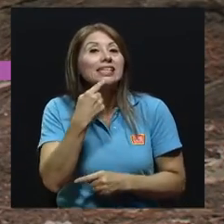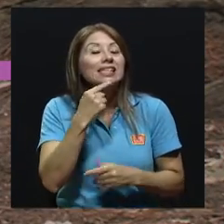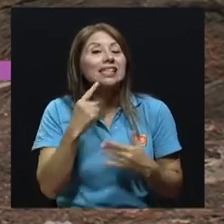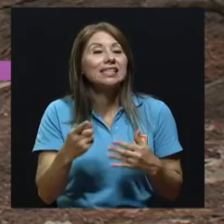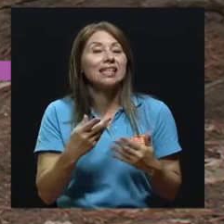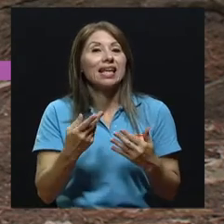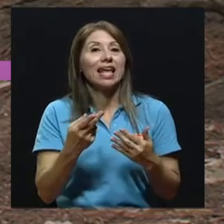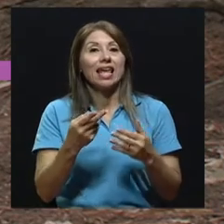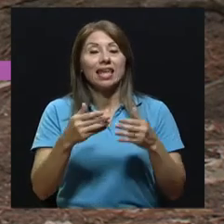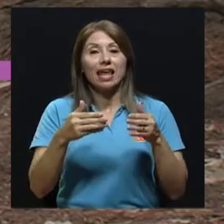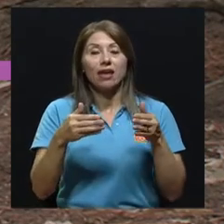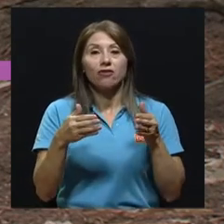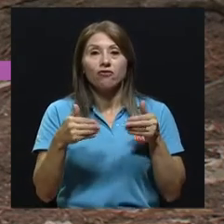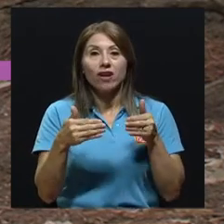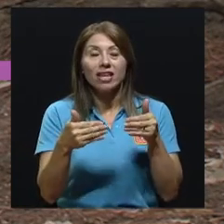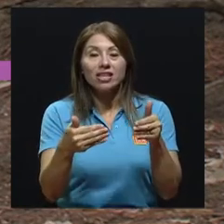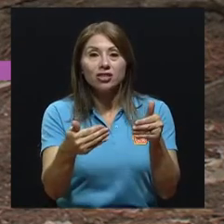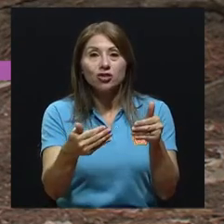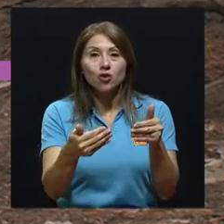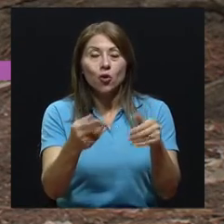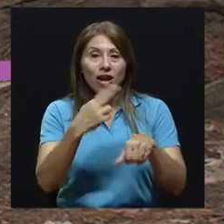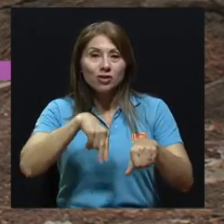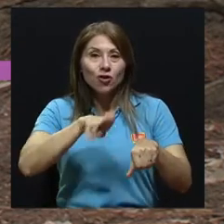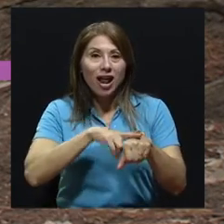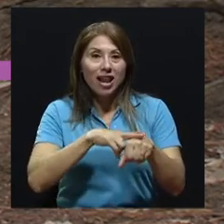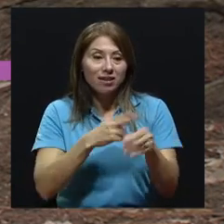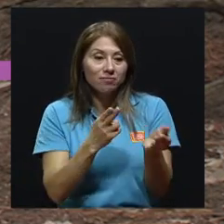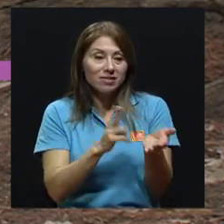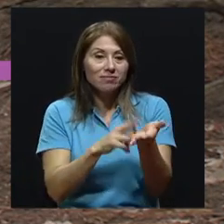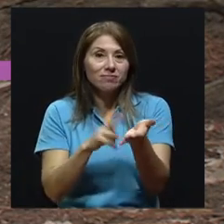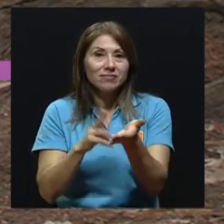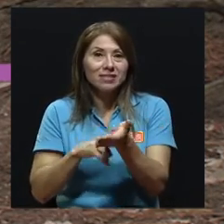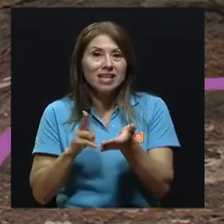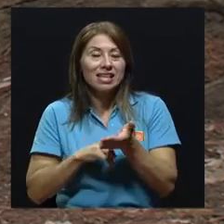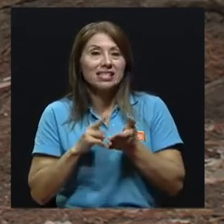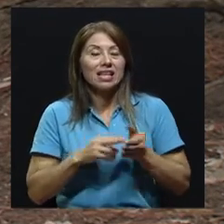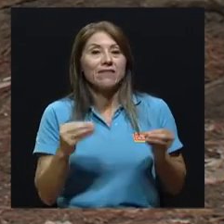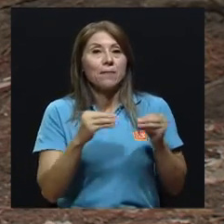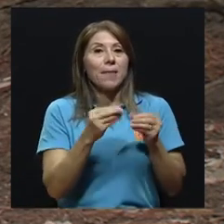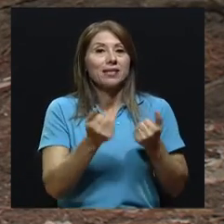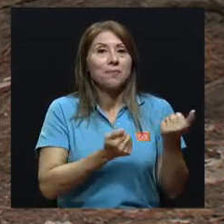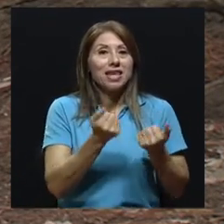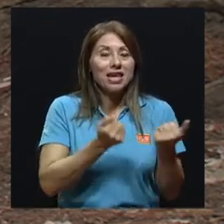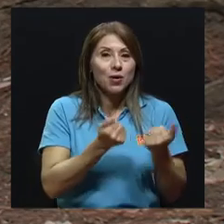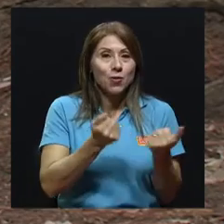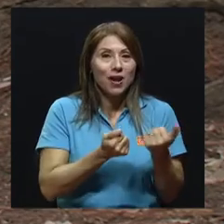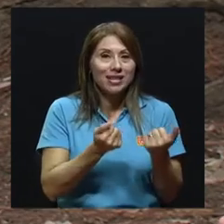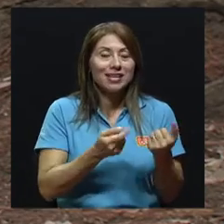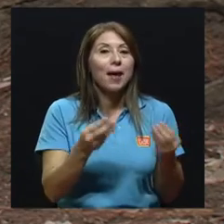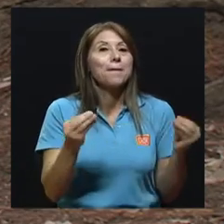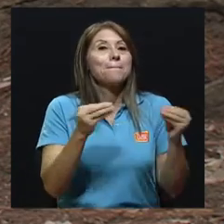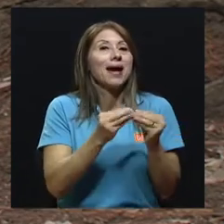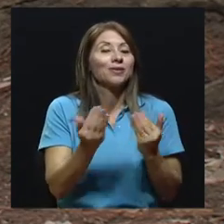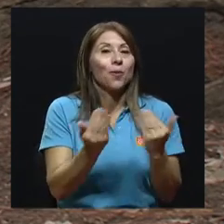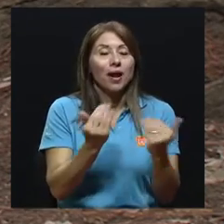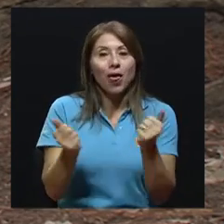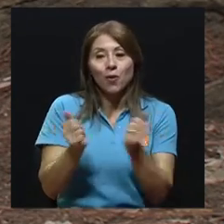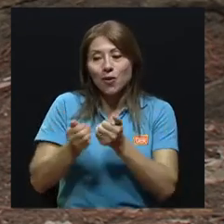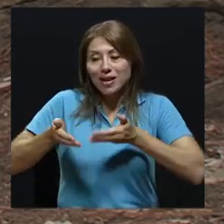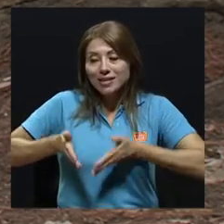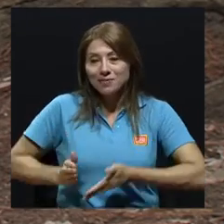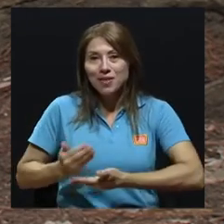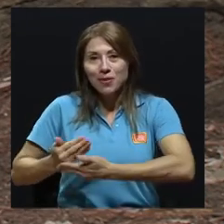se inscriben más vehículos en el registro, ¿verdad?, nacional que bebés, por ejemplo. hay dos factores importantes,